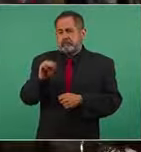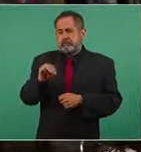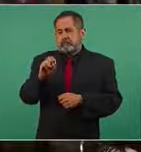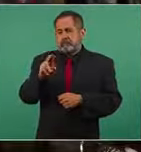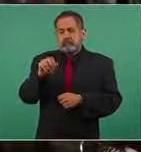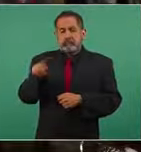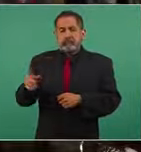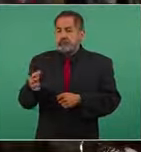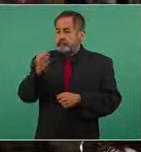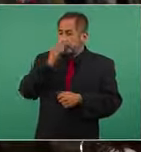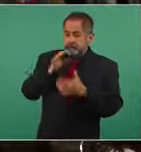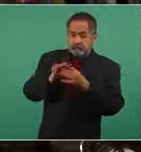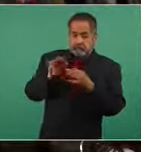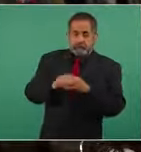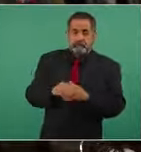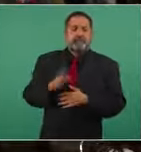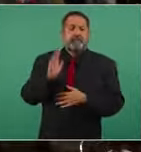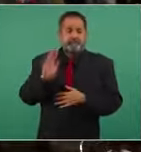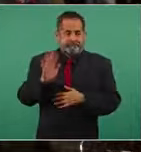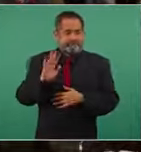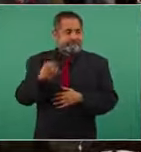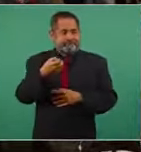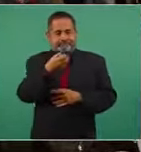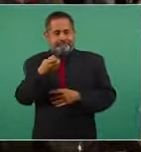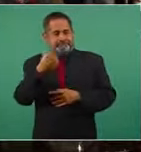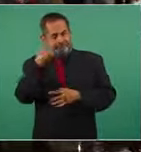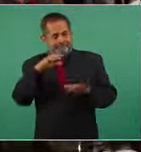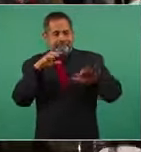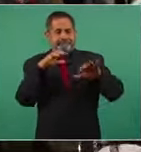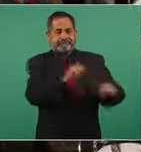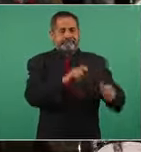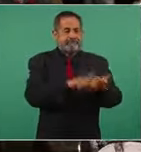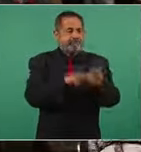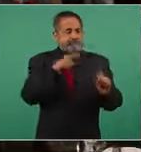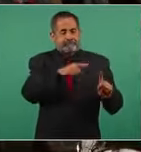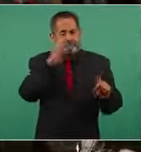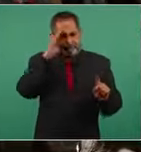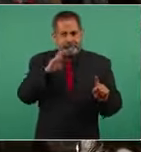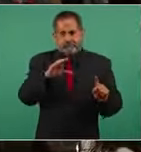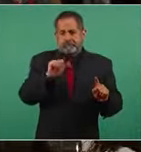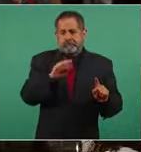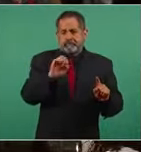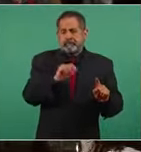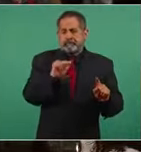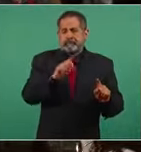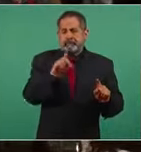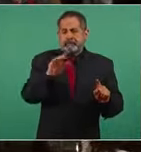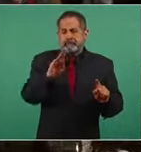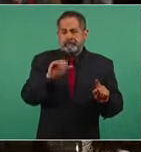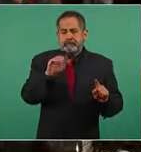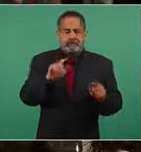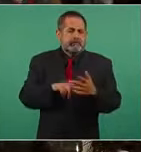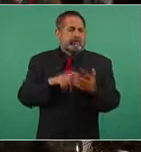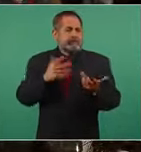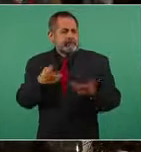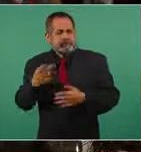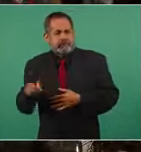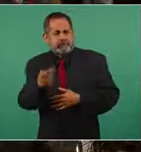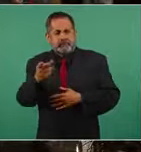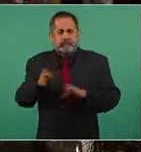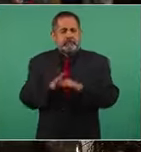el cual nos aclaraba que sí hay orden de aprehensión en contra del señor Cabeza de Vaca. Sin embargo, la pregunta es la siguiente.